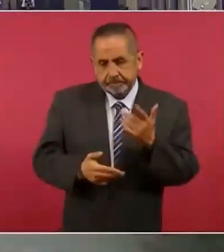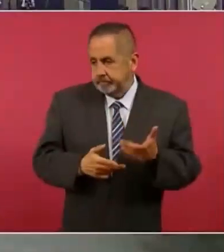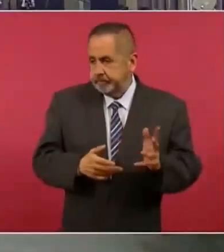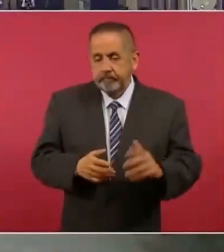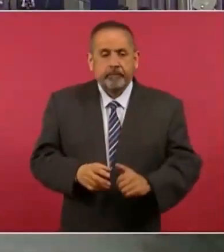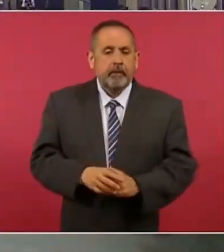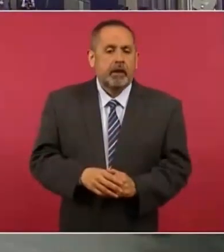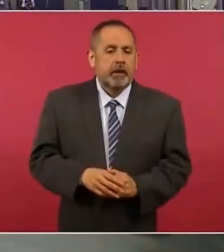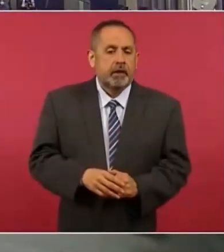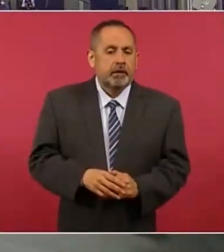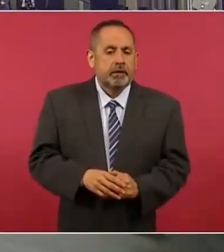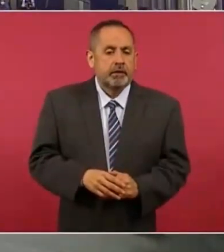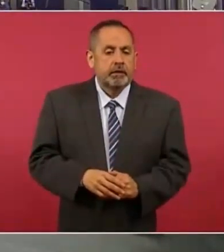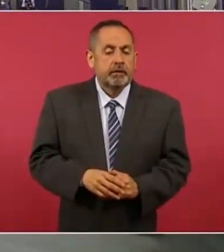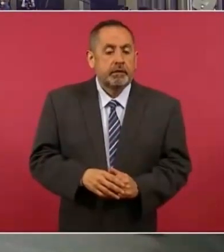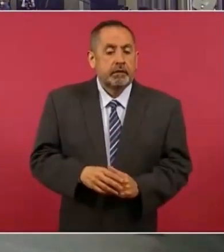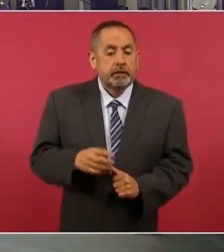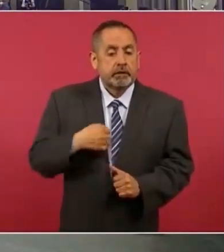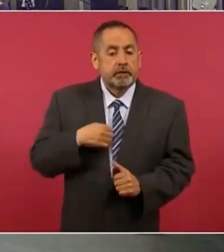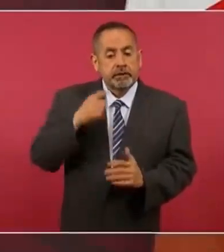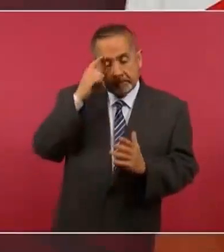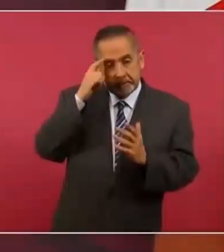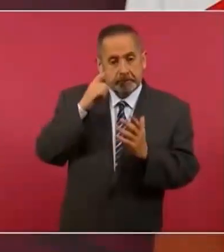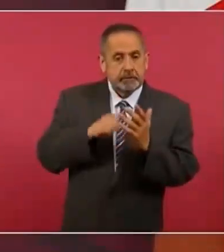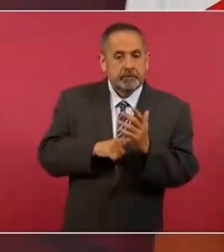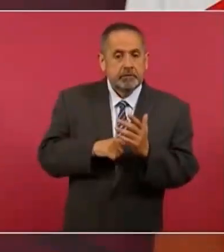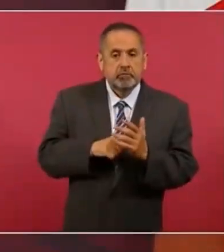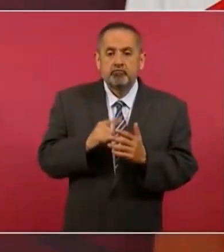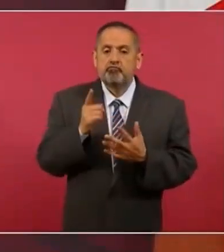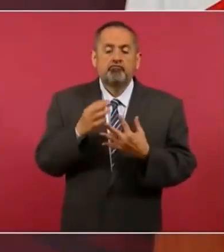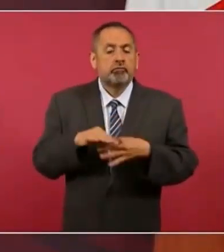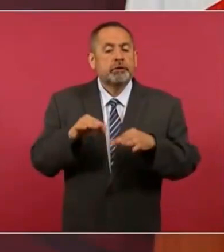Yo creo que entre las tareas